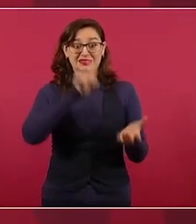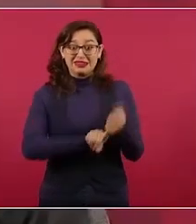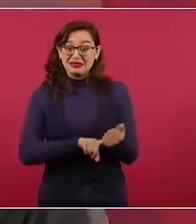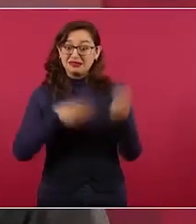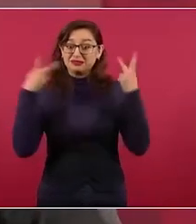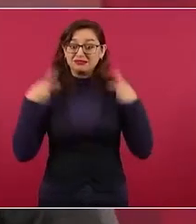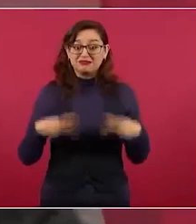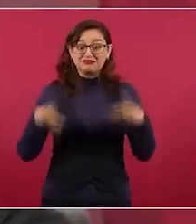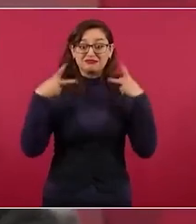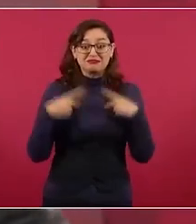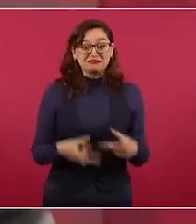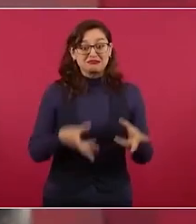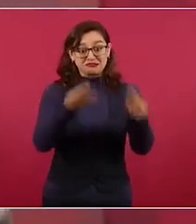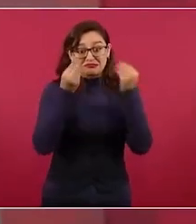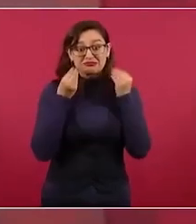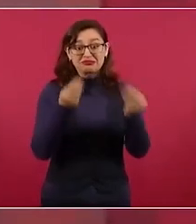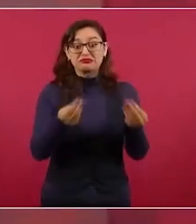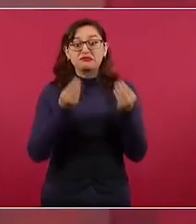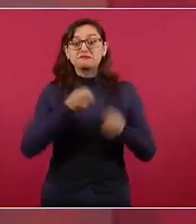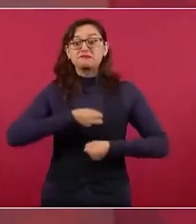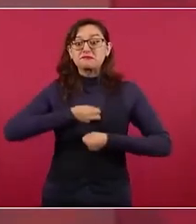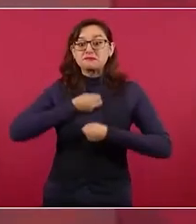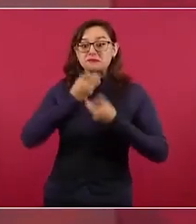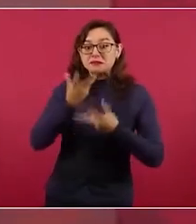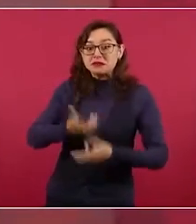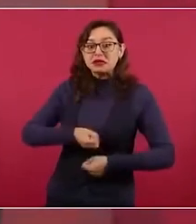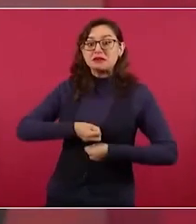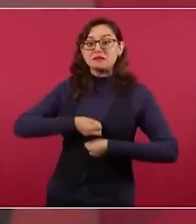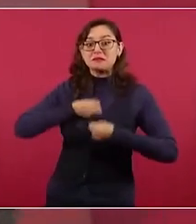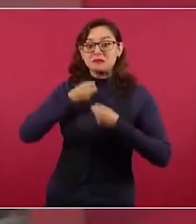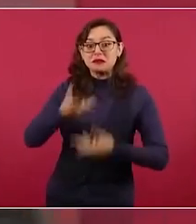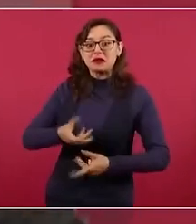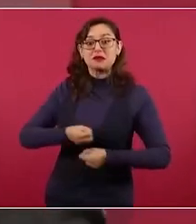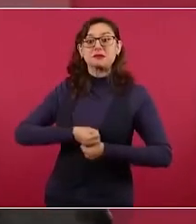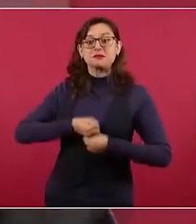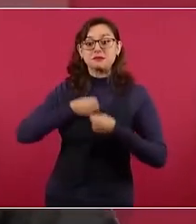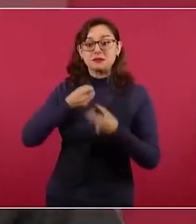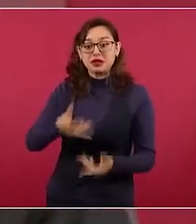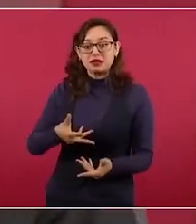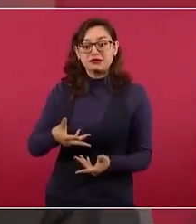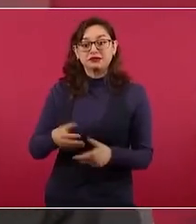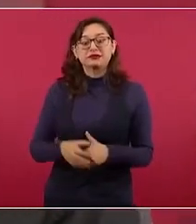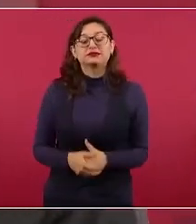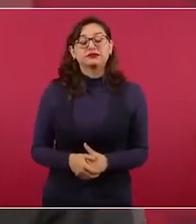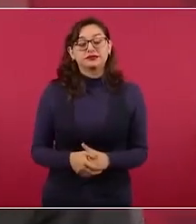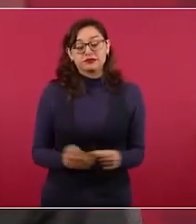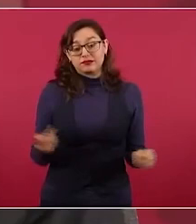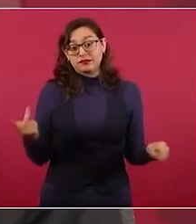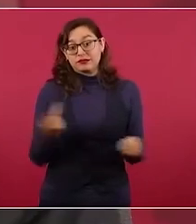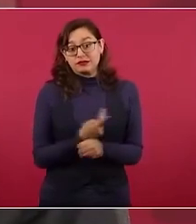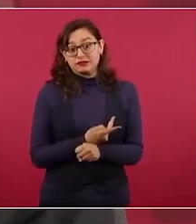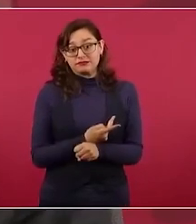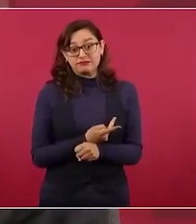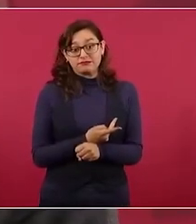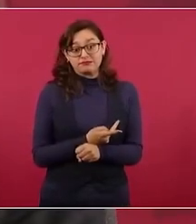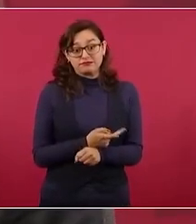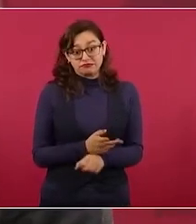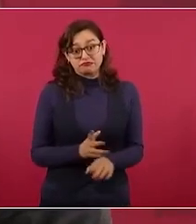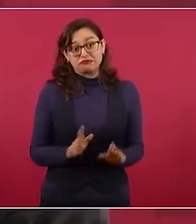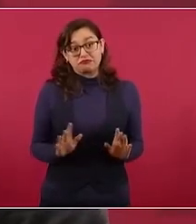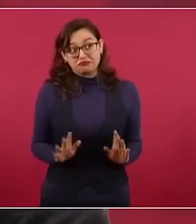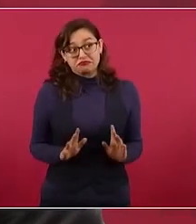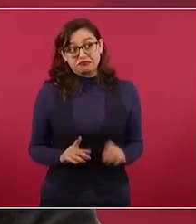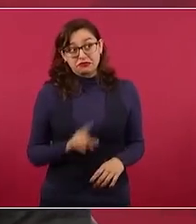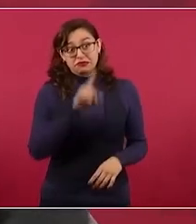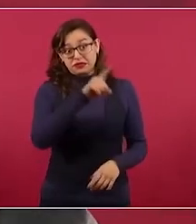y aunque en el tiempo del juicio por razones